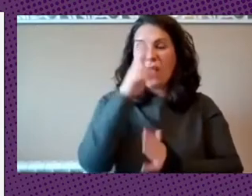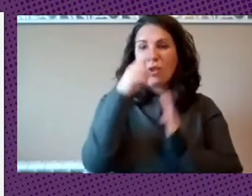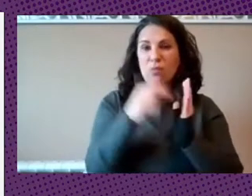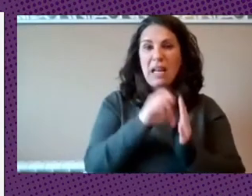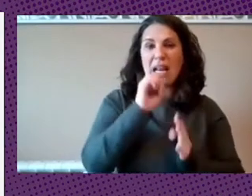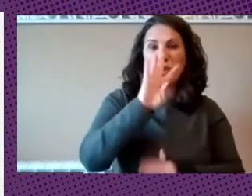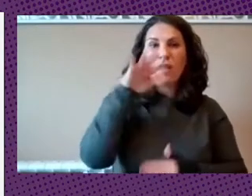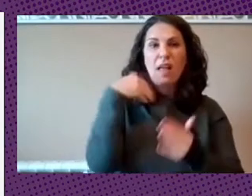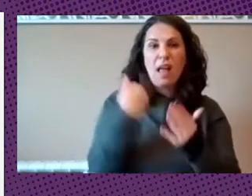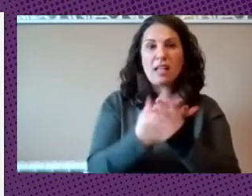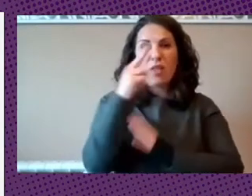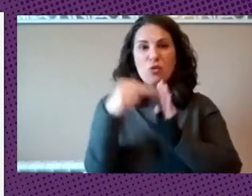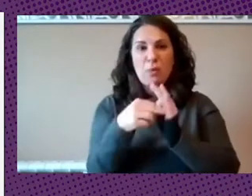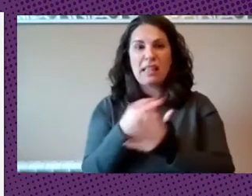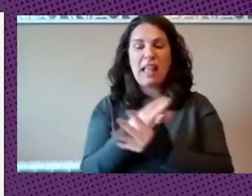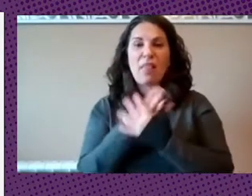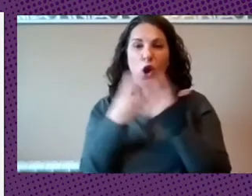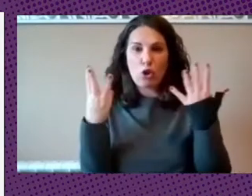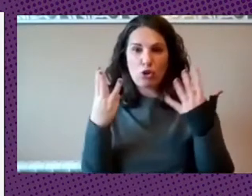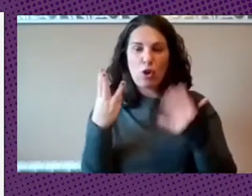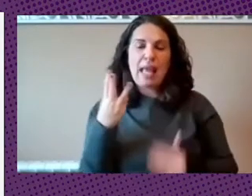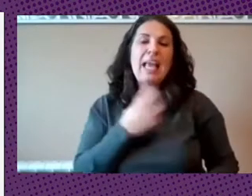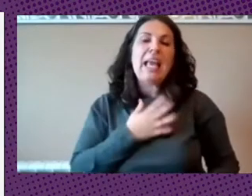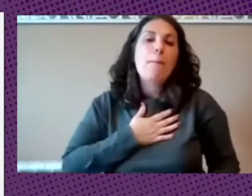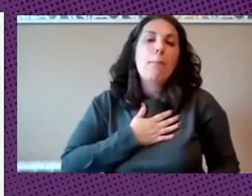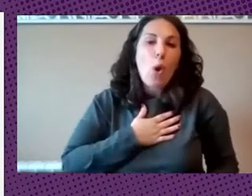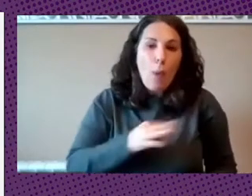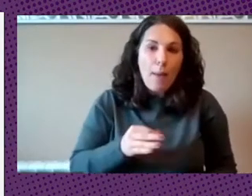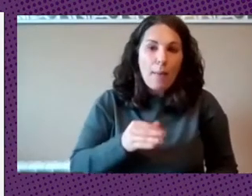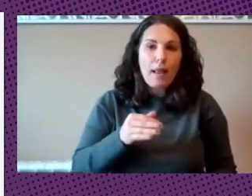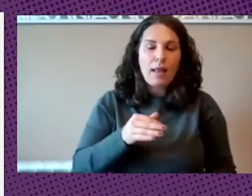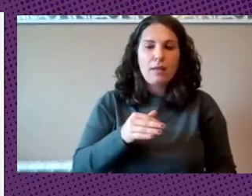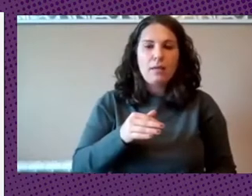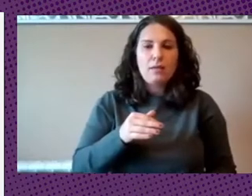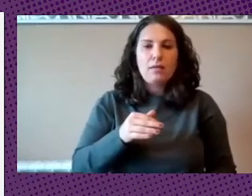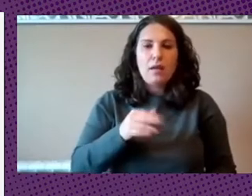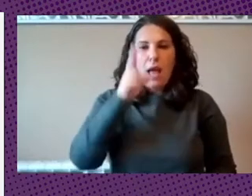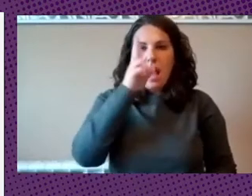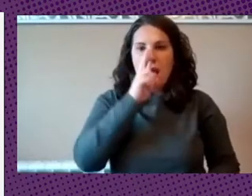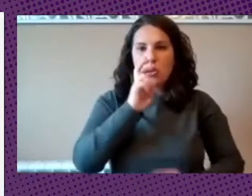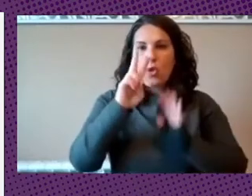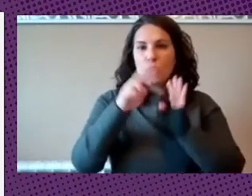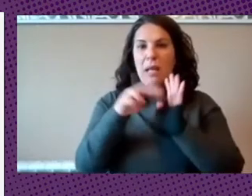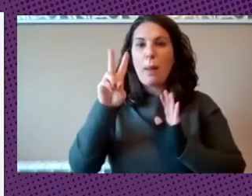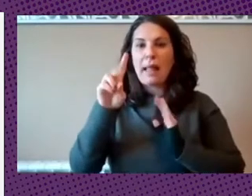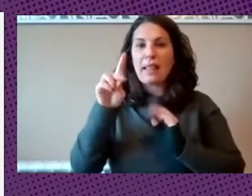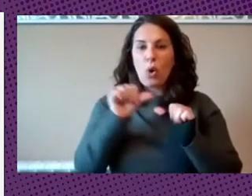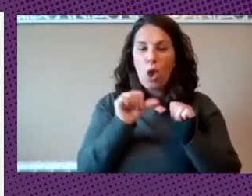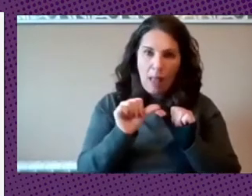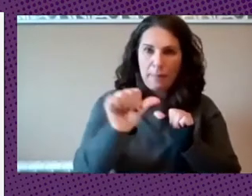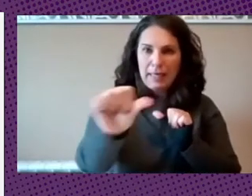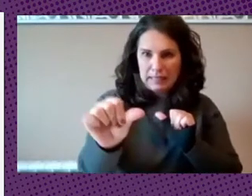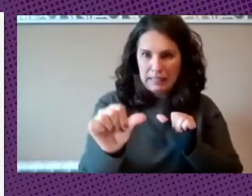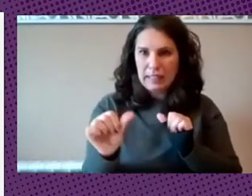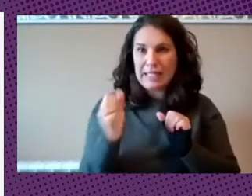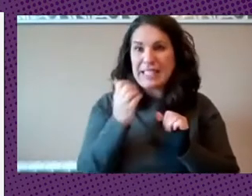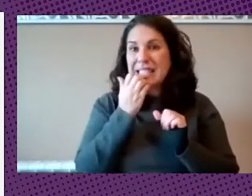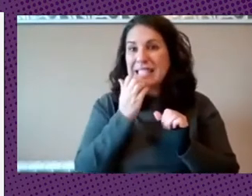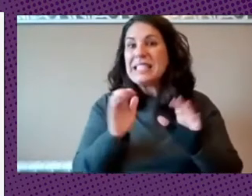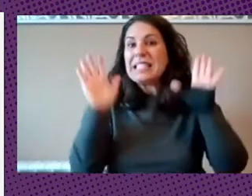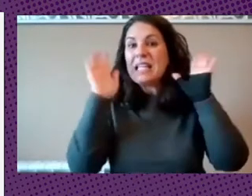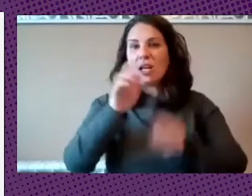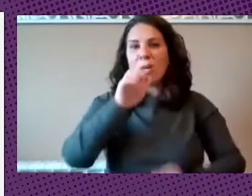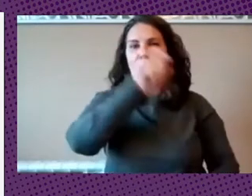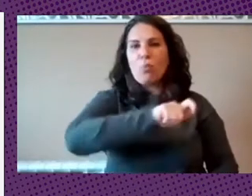y que probablemente se retome a partir del año 2021 si es que el pueblo ecuatoriano